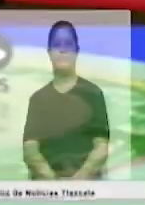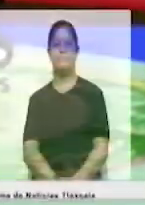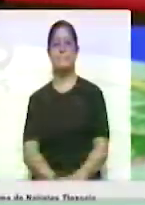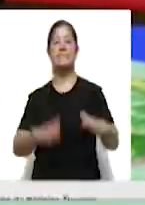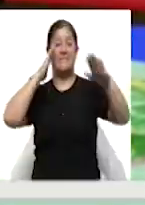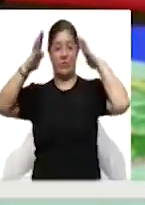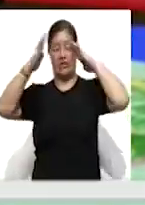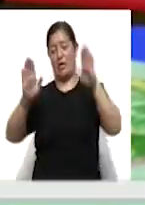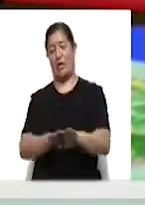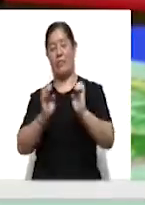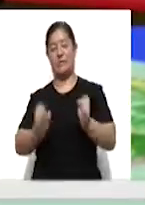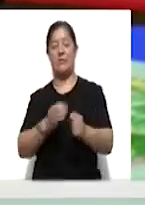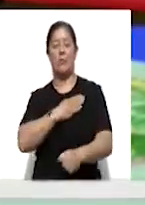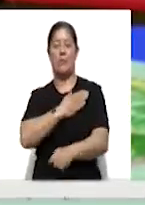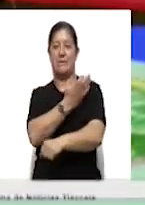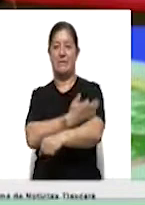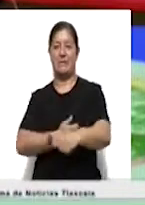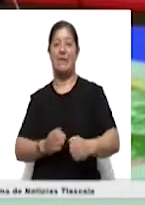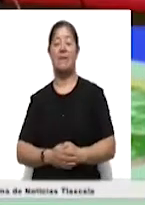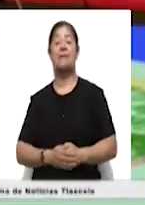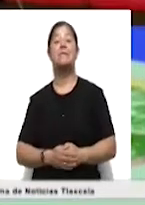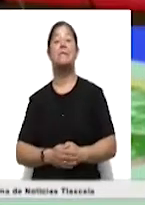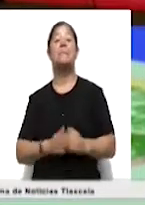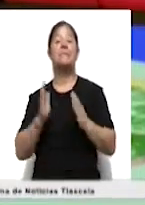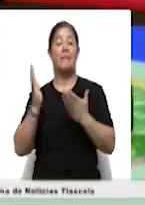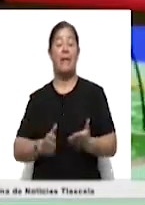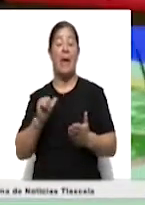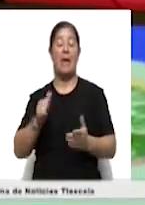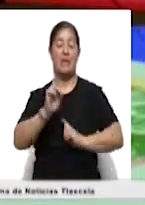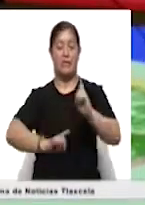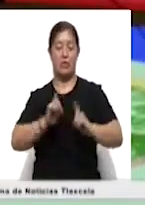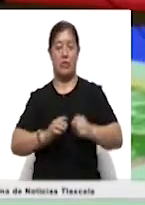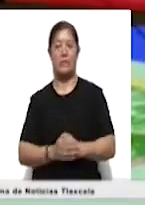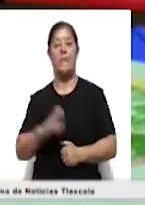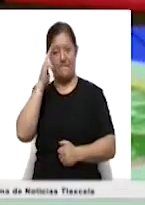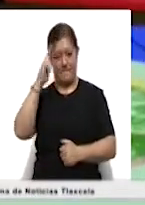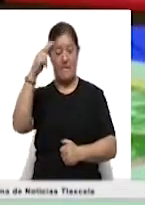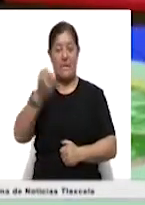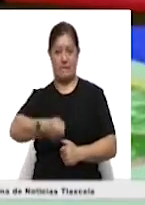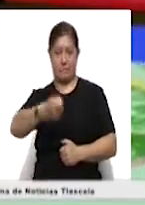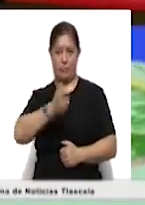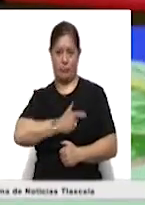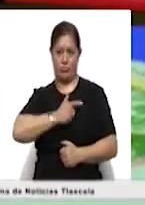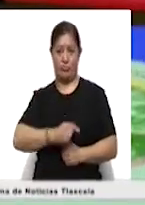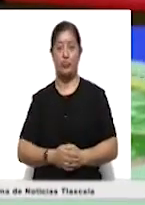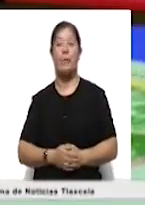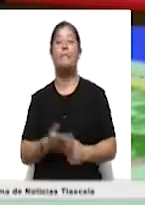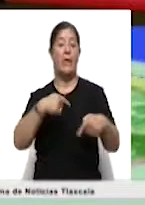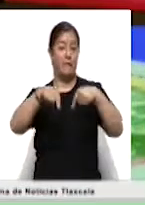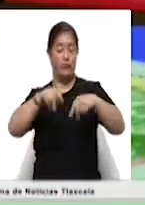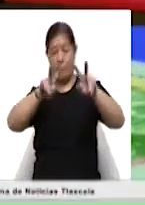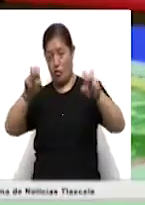Señores, ¿cómo están? Muy buenas tardes. Estamos en el bloque deportivo. Manuel Águila les saluda con mucho gusto y hablemos de fútbol y de la Copa América porque el día de ayer,